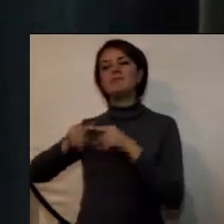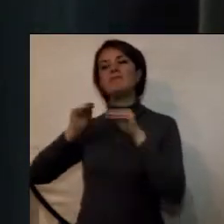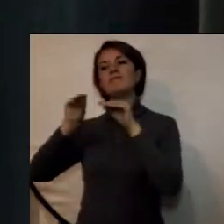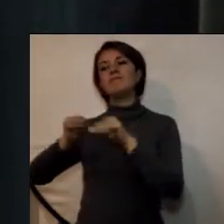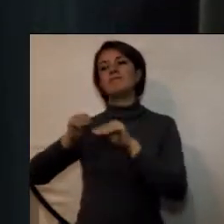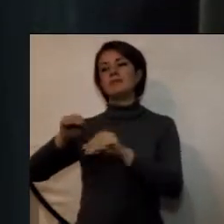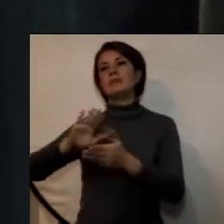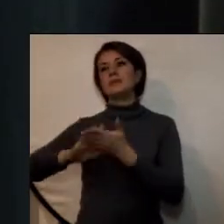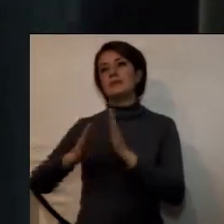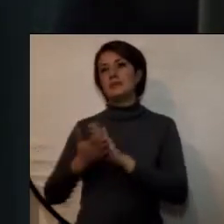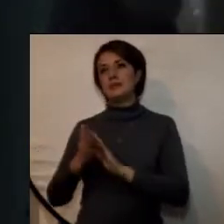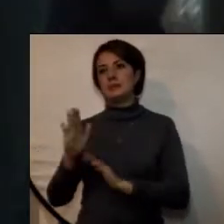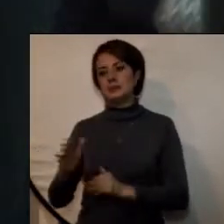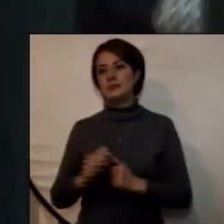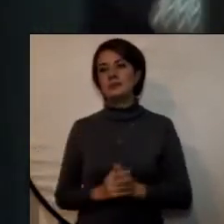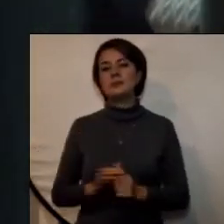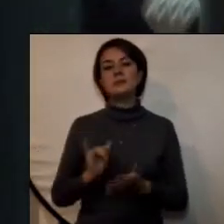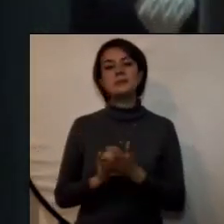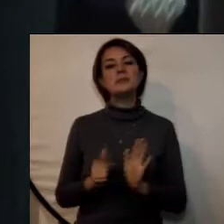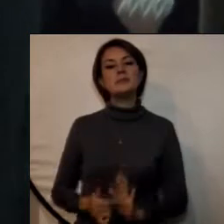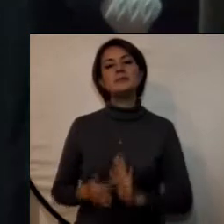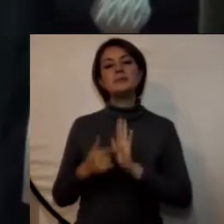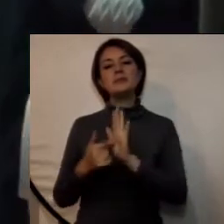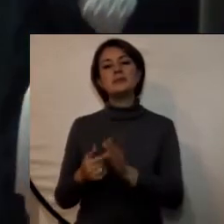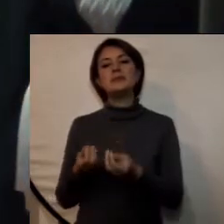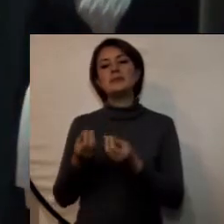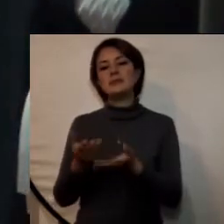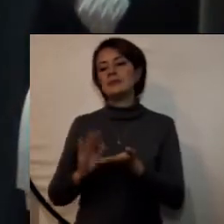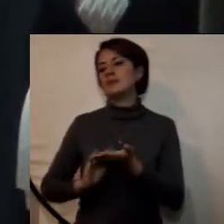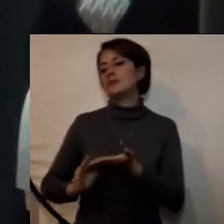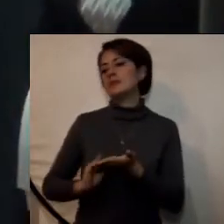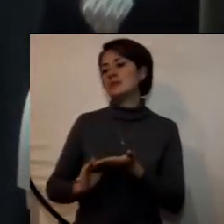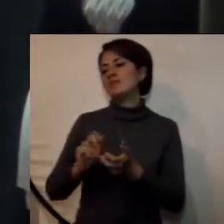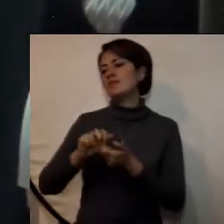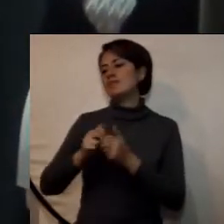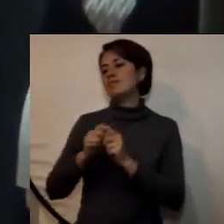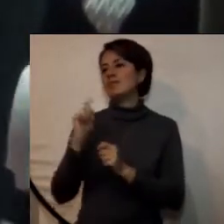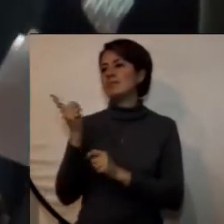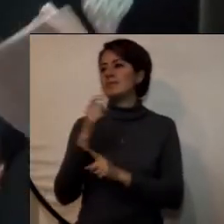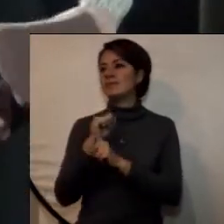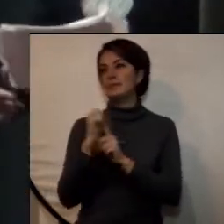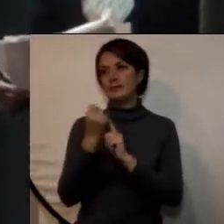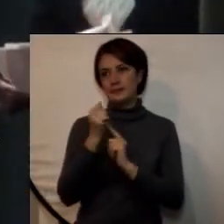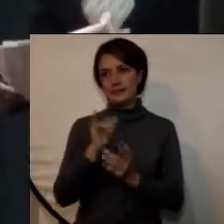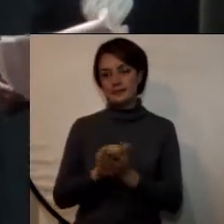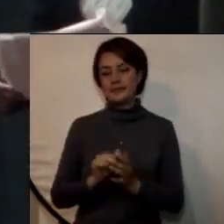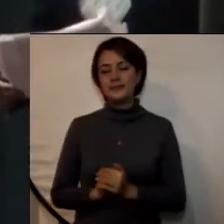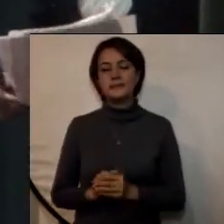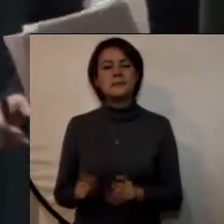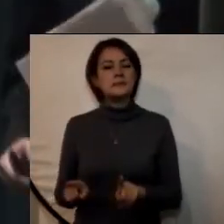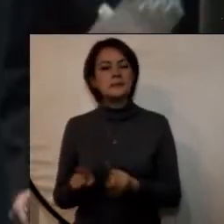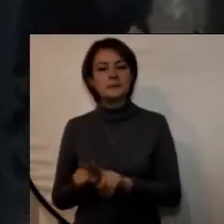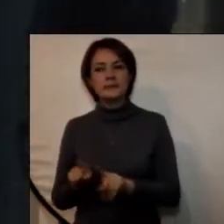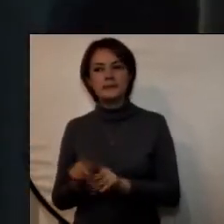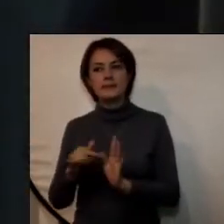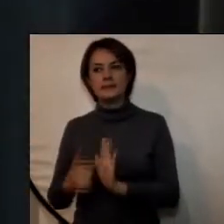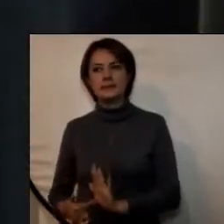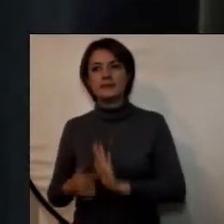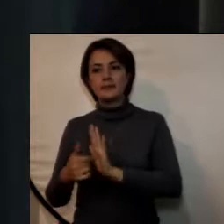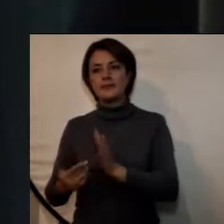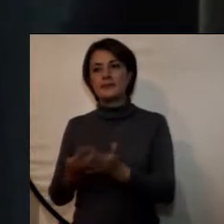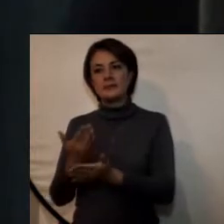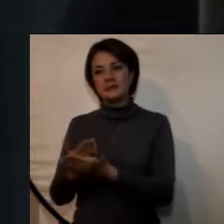y presenta soluciones a la problemática social de igual manera en la propuesta rectoral